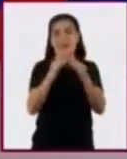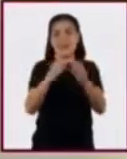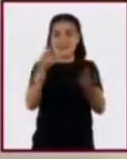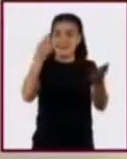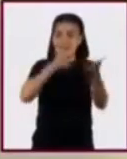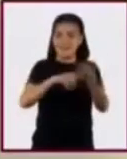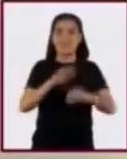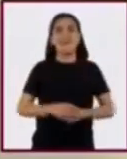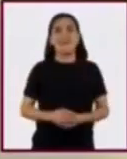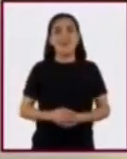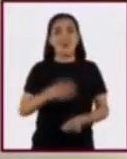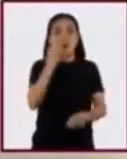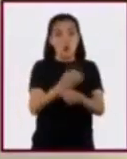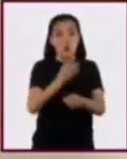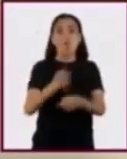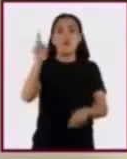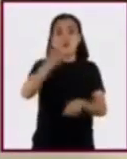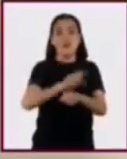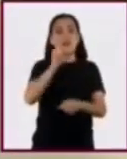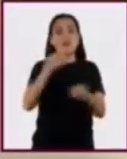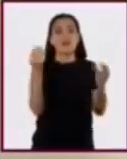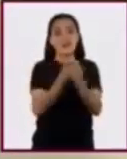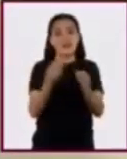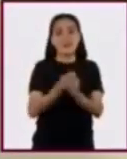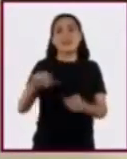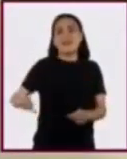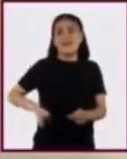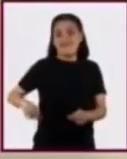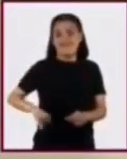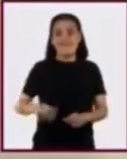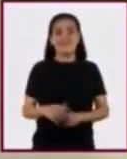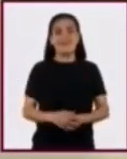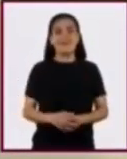El día de hoy tendremos una sesión muy interesante.